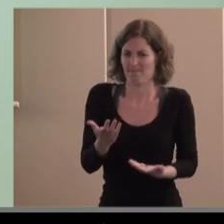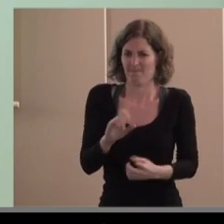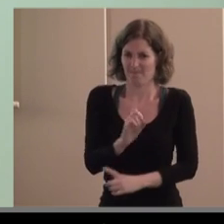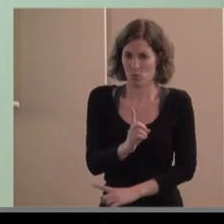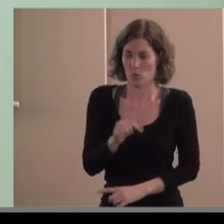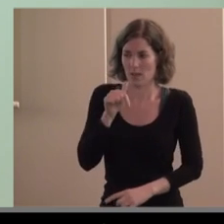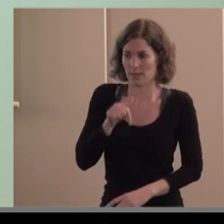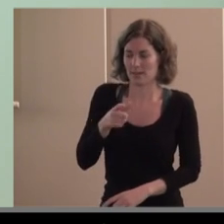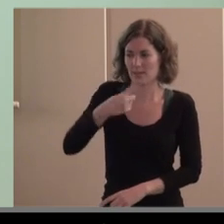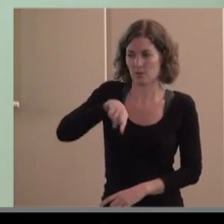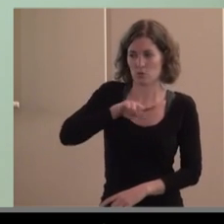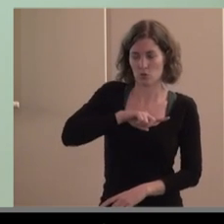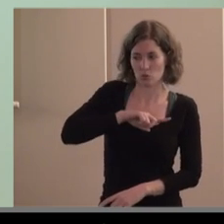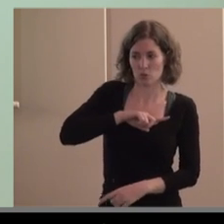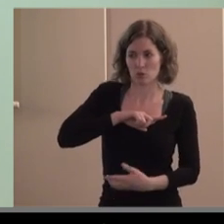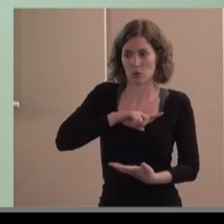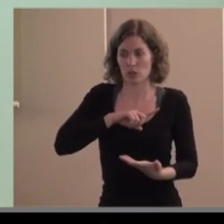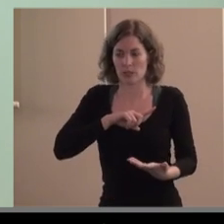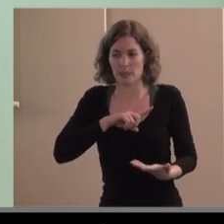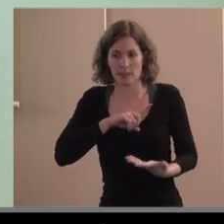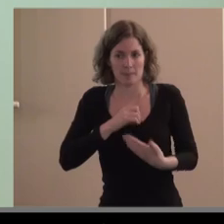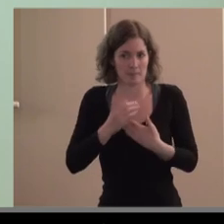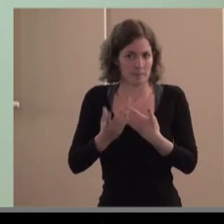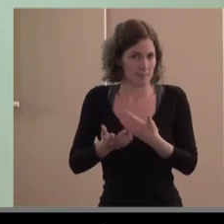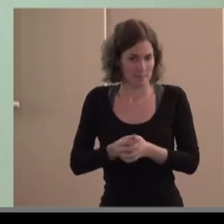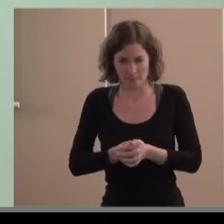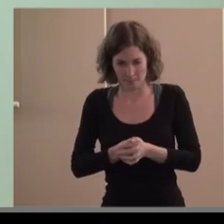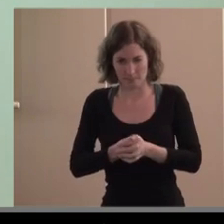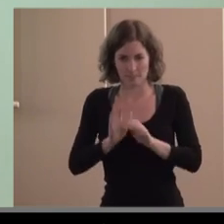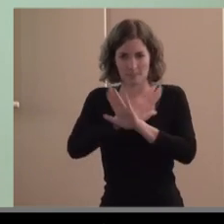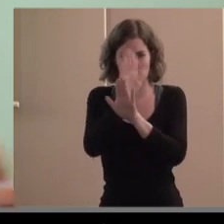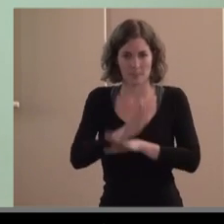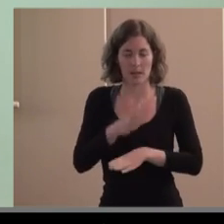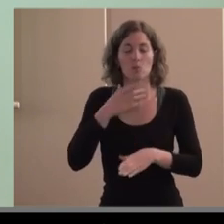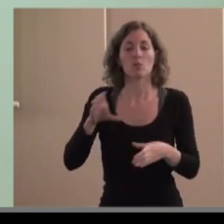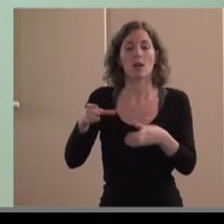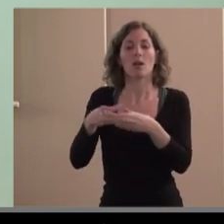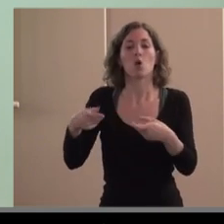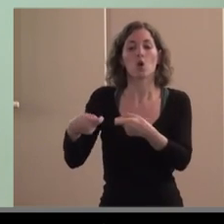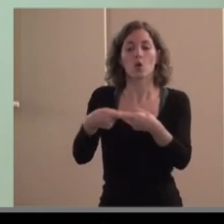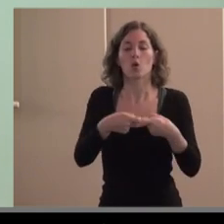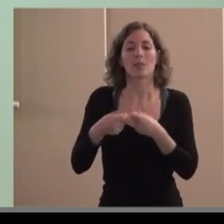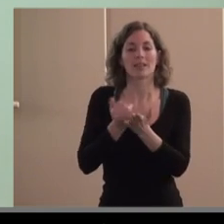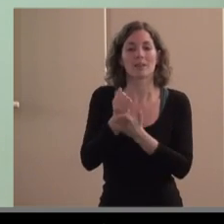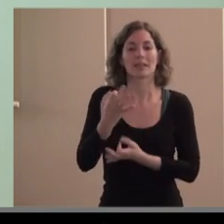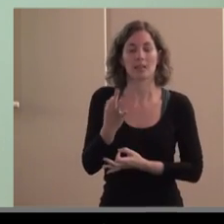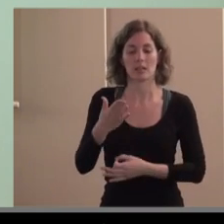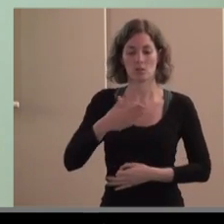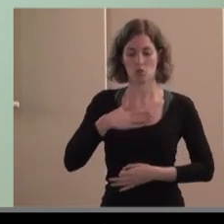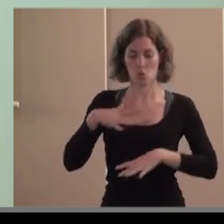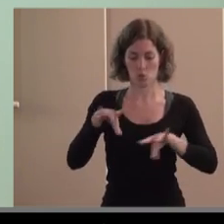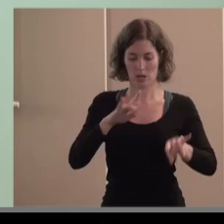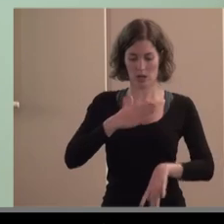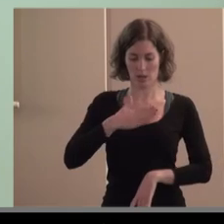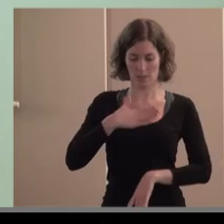casi las considera las que menos cosas ponen común ¿no? porque al final las cooperativas agrarias yo soy el dueño de mi tierra la cultivo yo hago yo